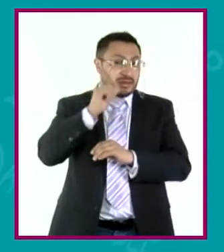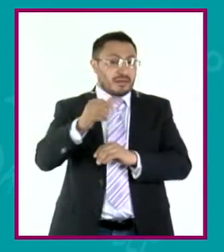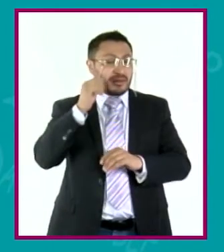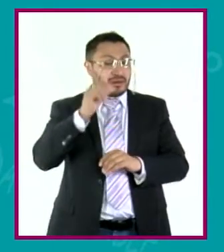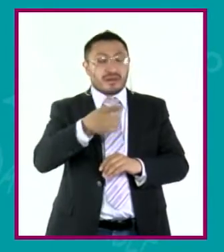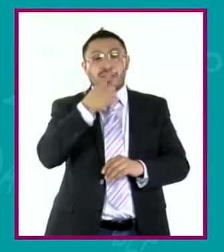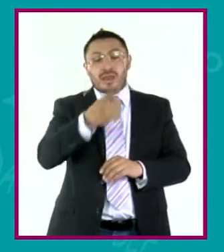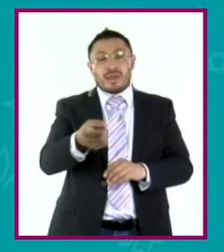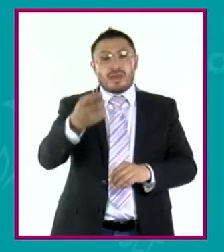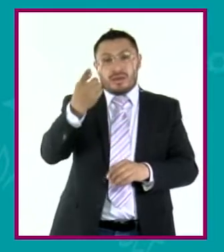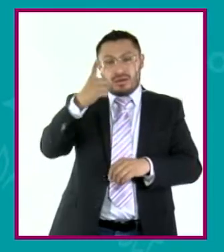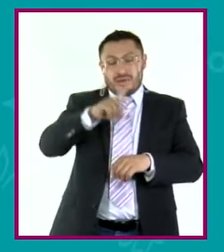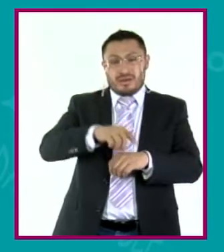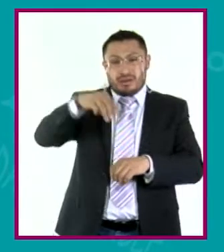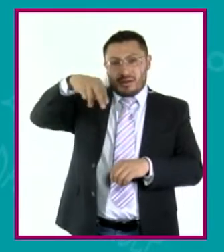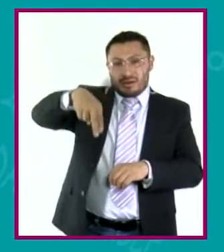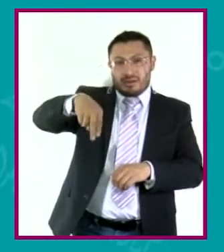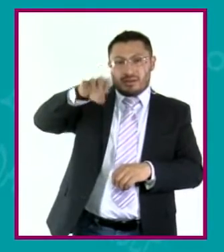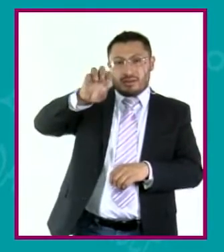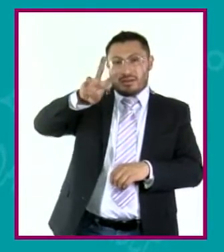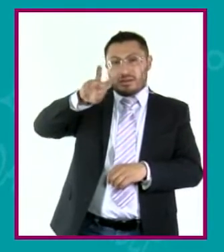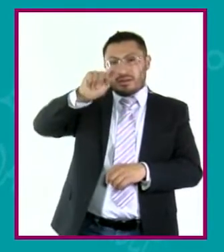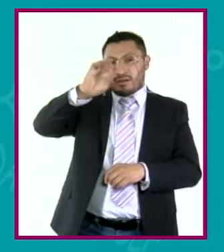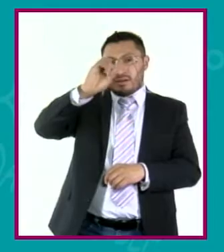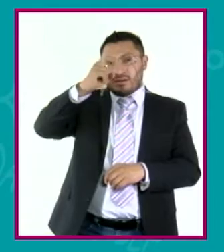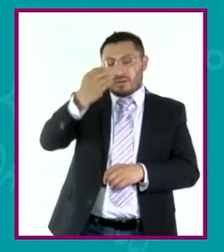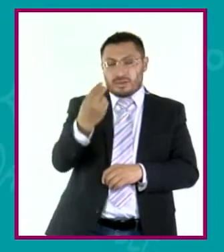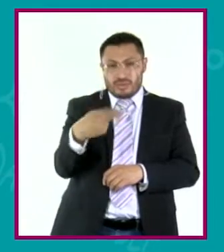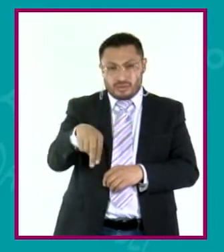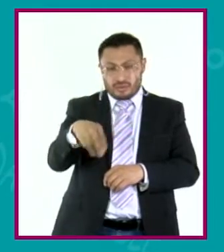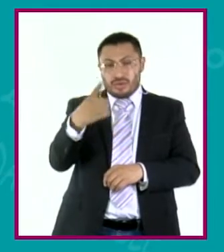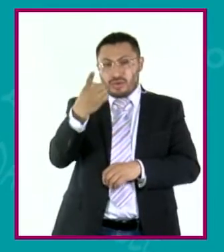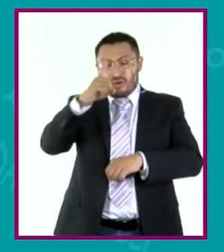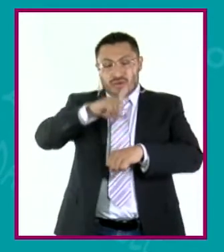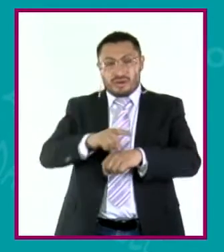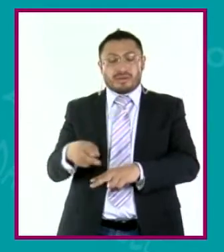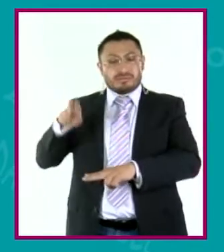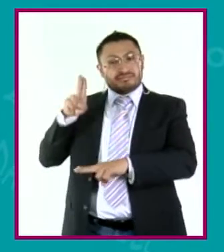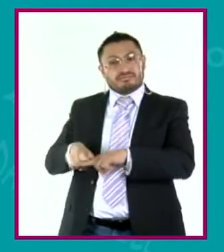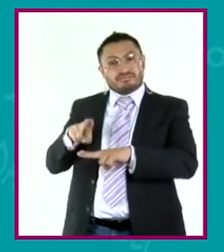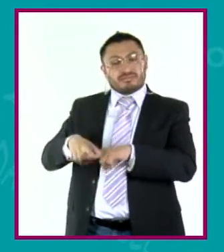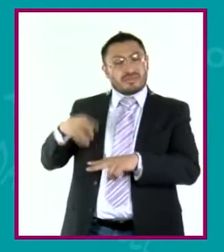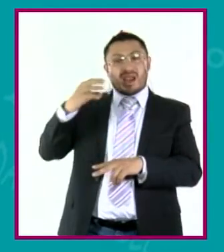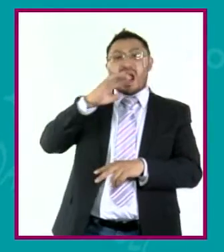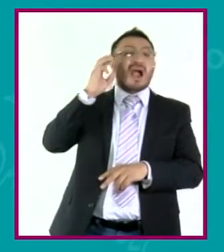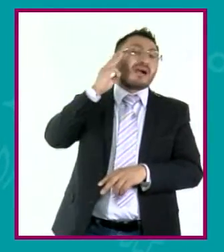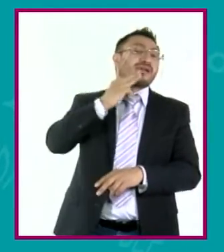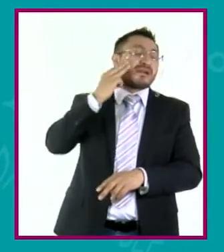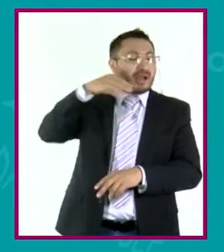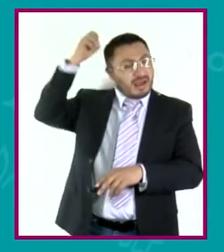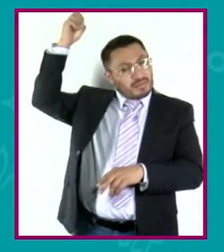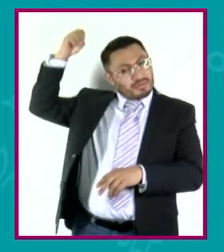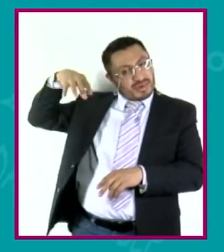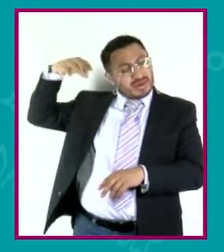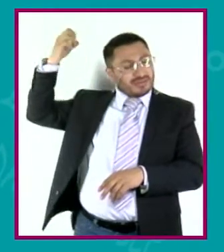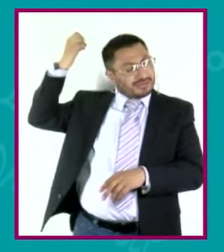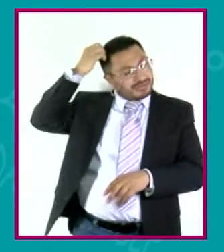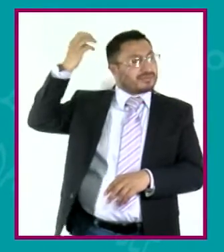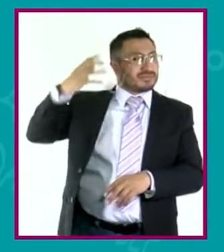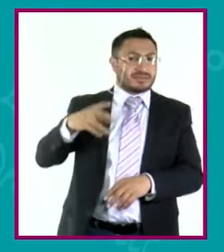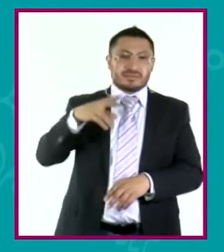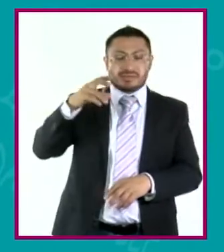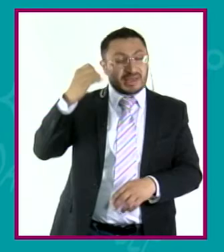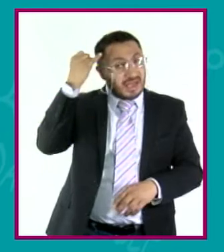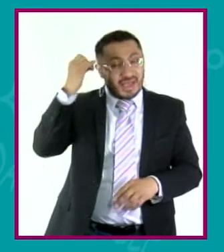sentado y cayó una manzana y hizo la teoría de la gravitacional y todo esto. No, no, no. La creatividad va acompañada de